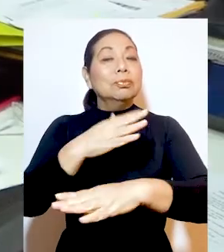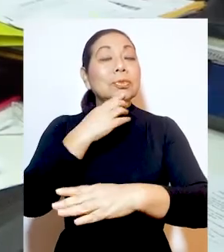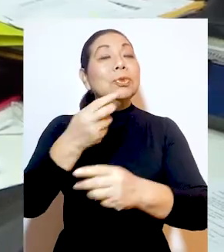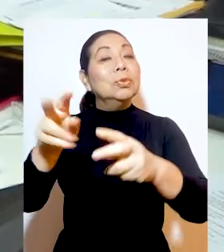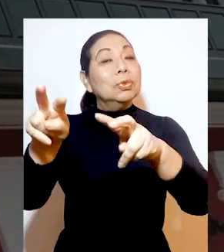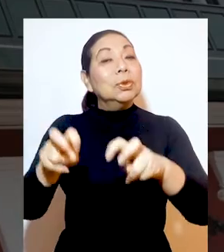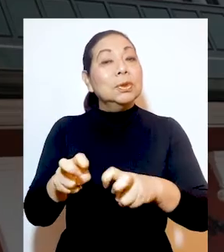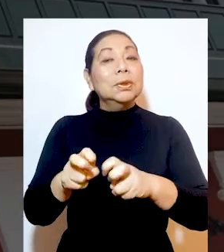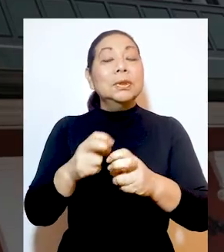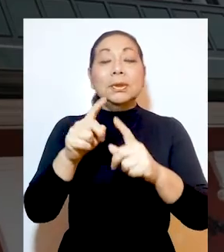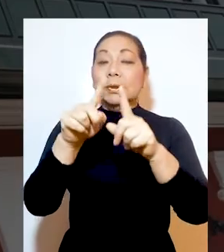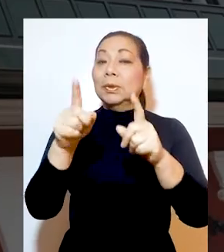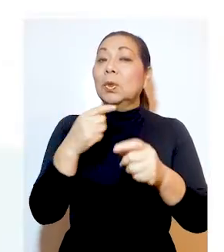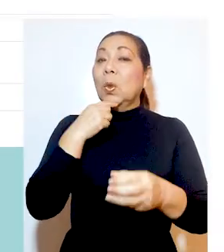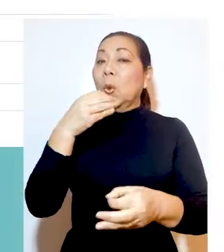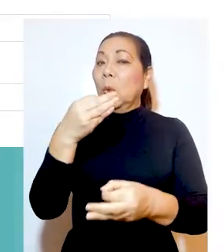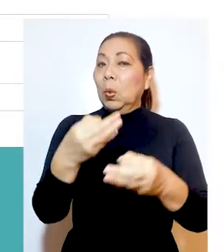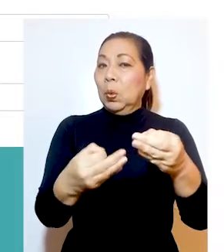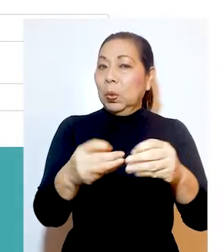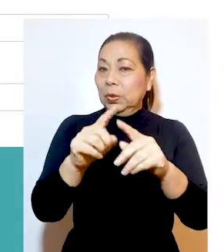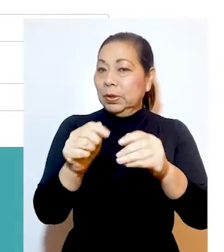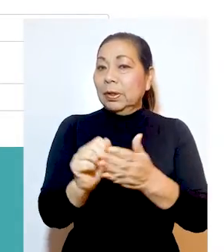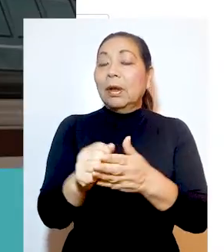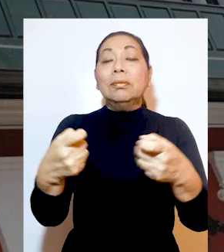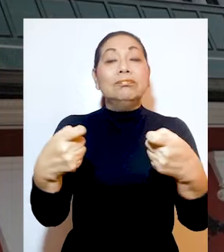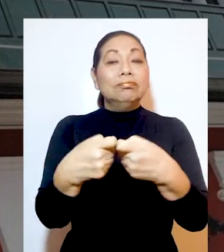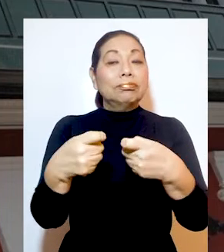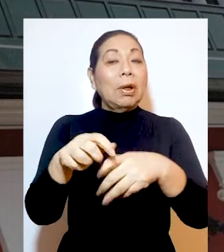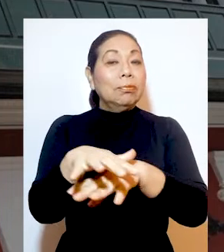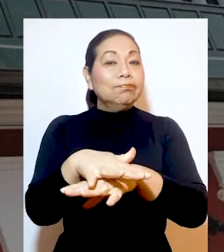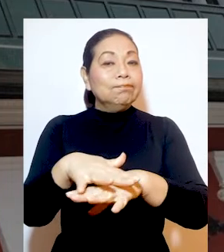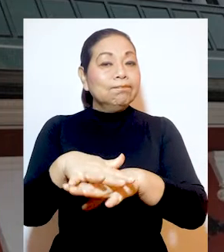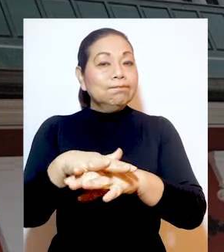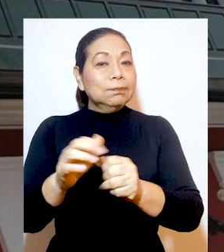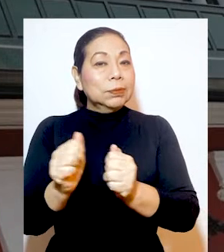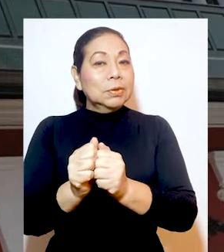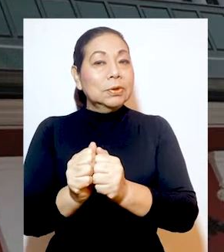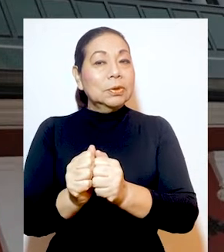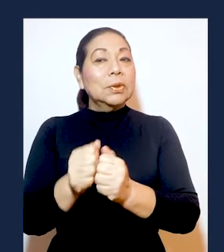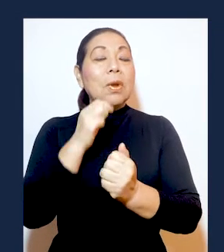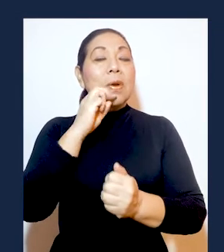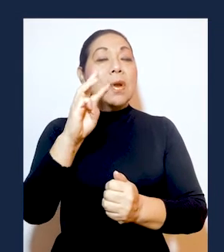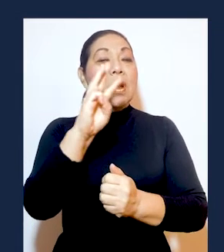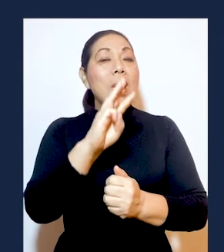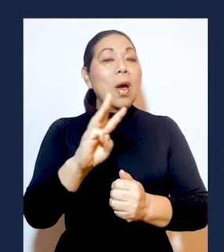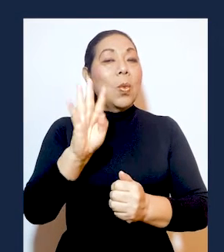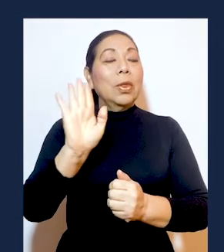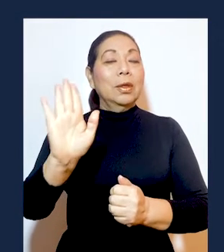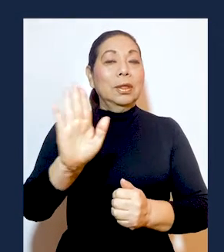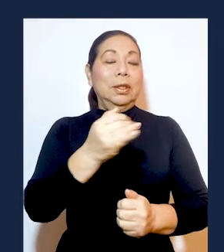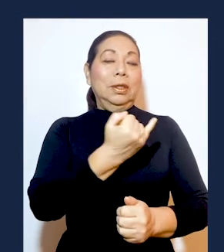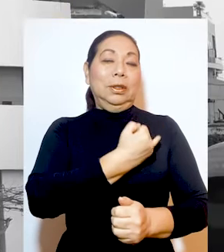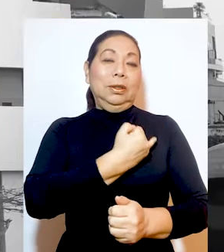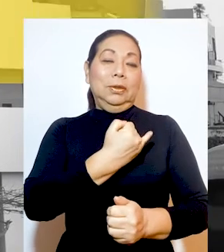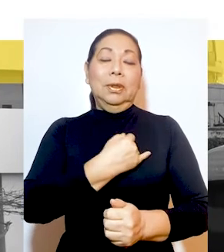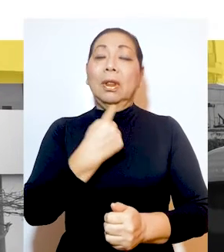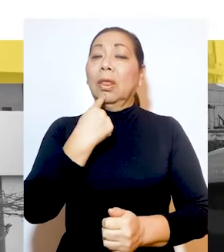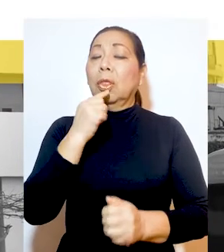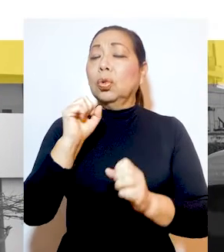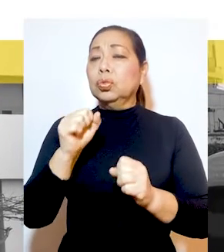la mesa de partes, ventanilla jurisdiccional y administrativa del portal web institucional,